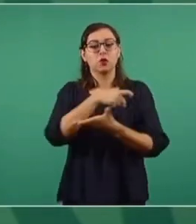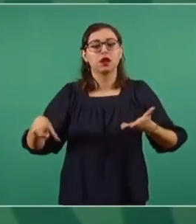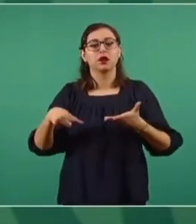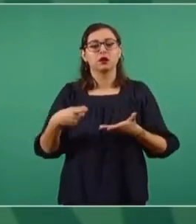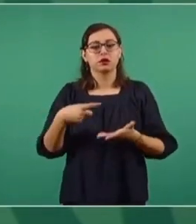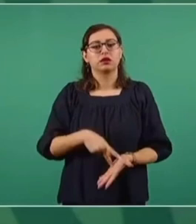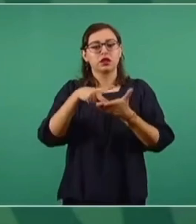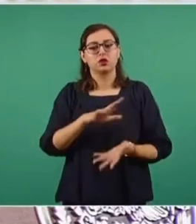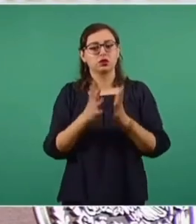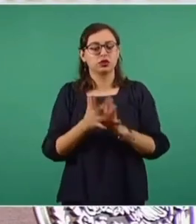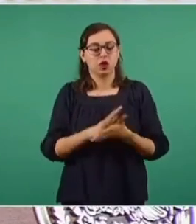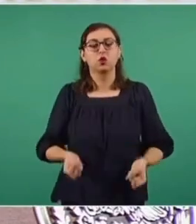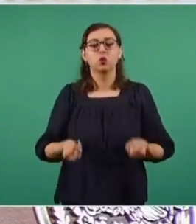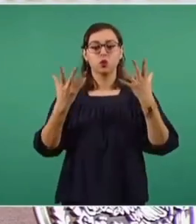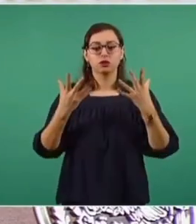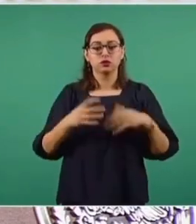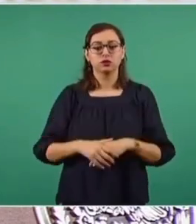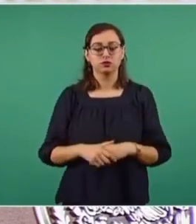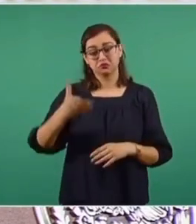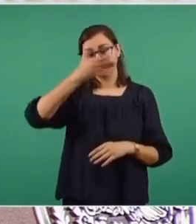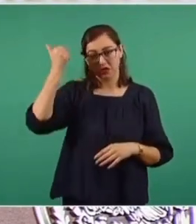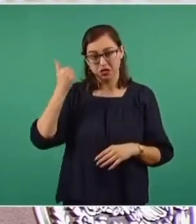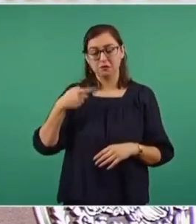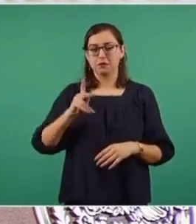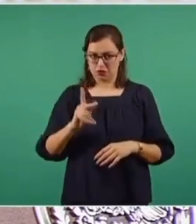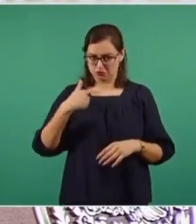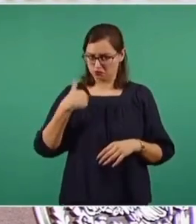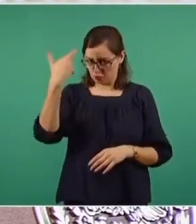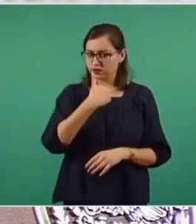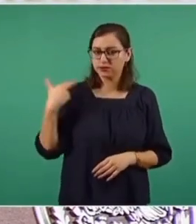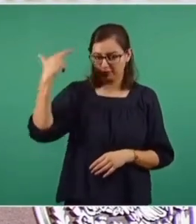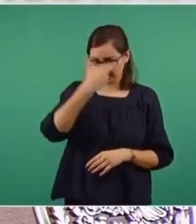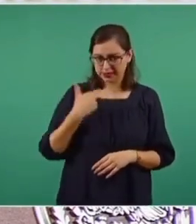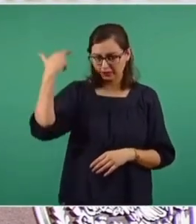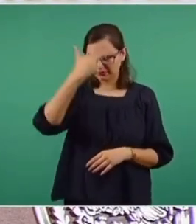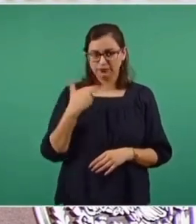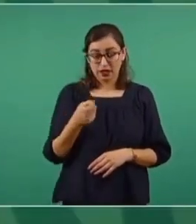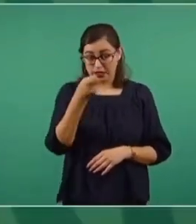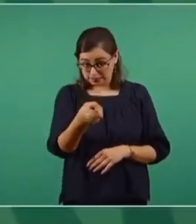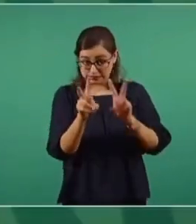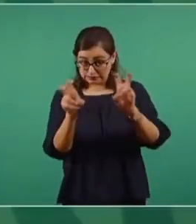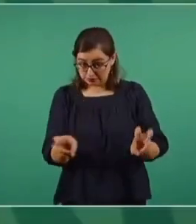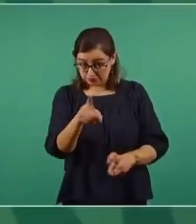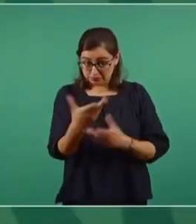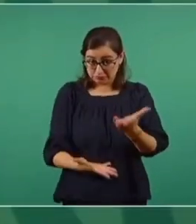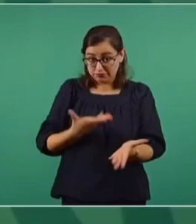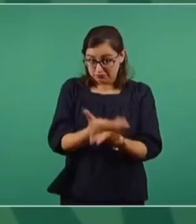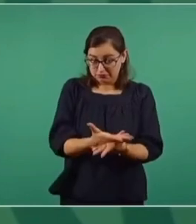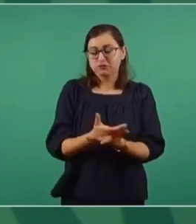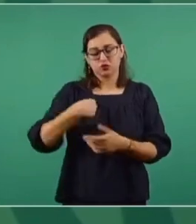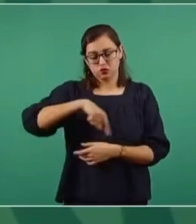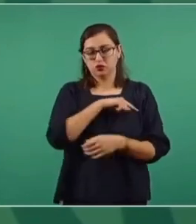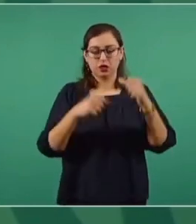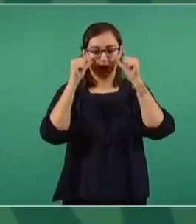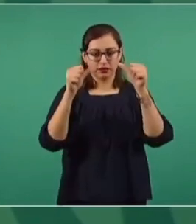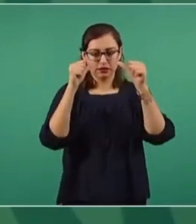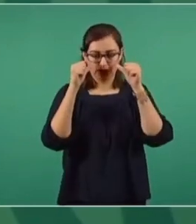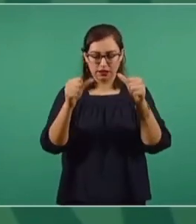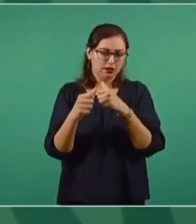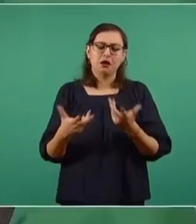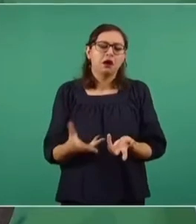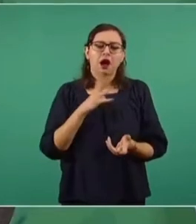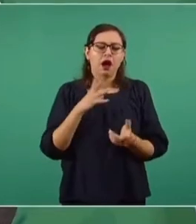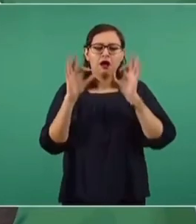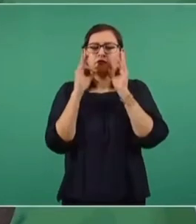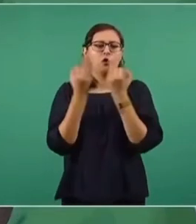alcanza? Un salario mínimo hoy, pero lo vamos a ver y vamos a atender esto que estás planteando sobre el precio de la tortilla y hay muchas formas